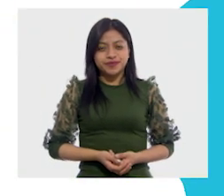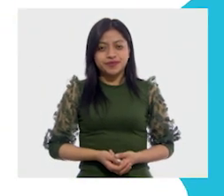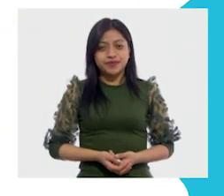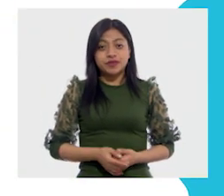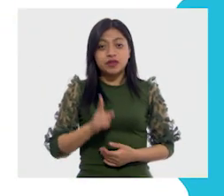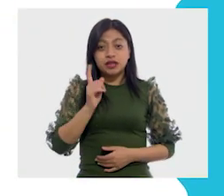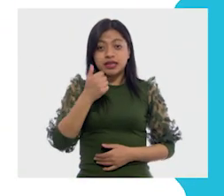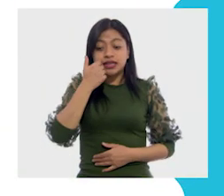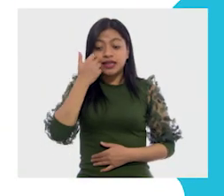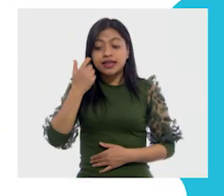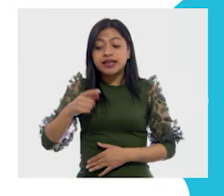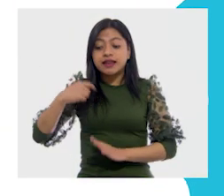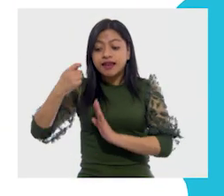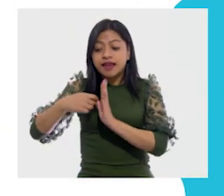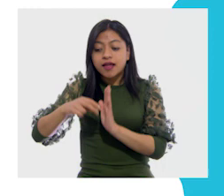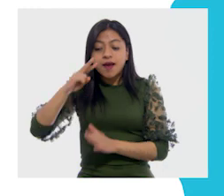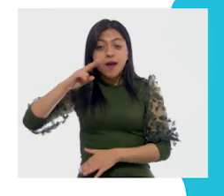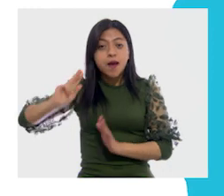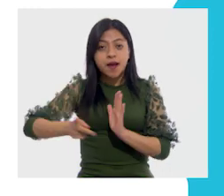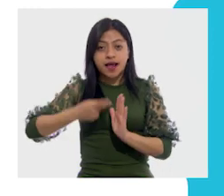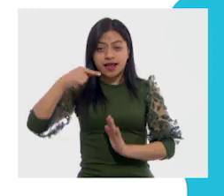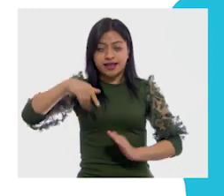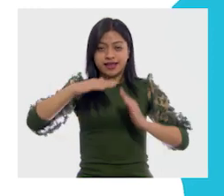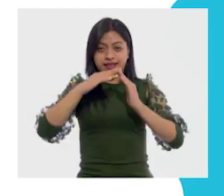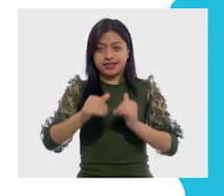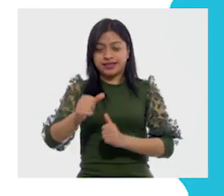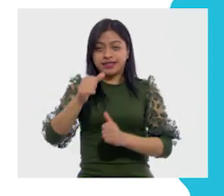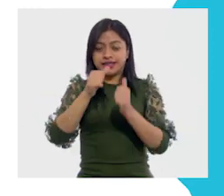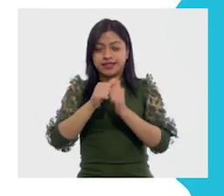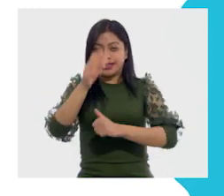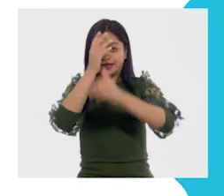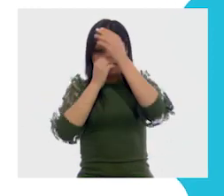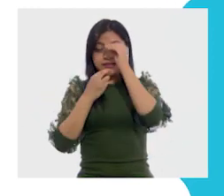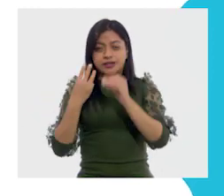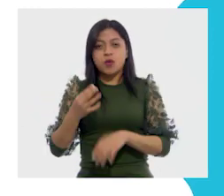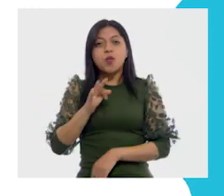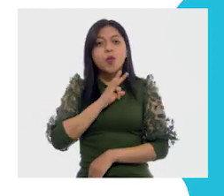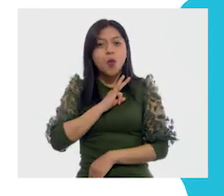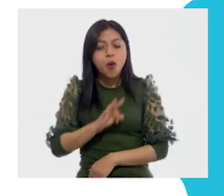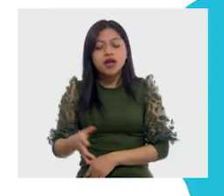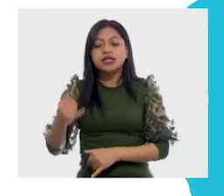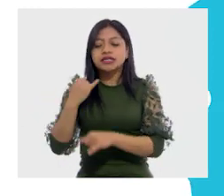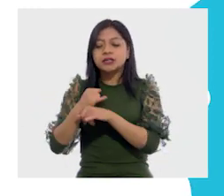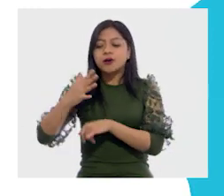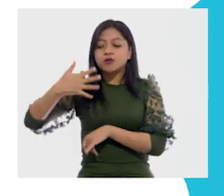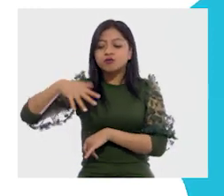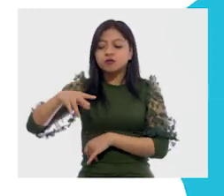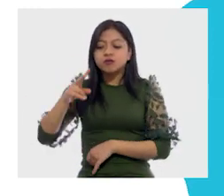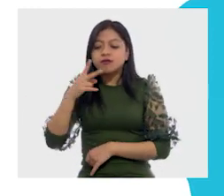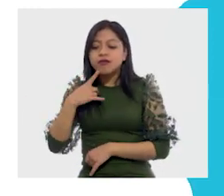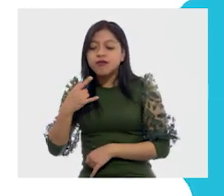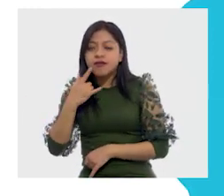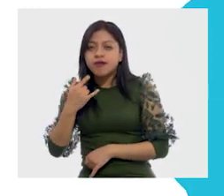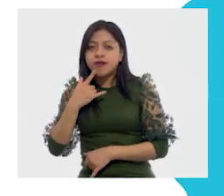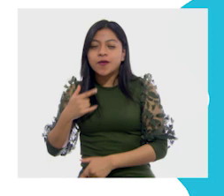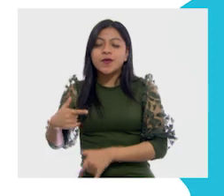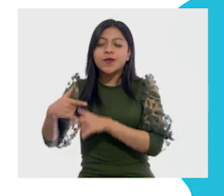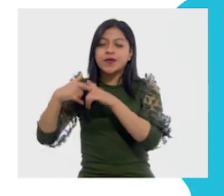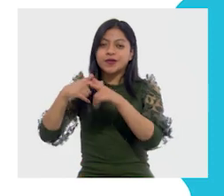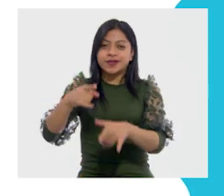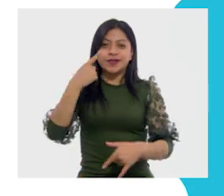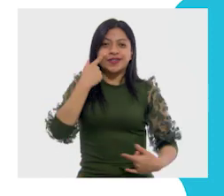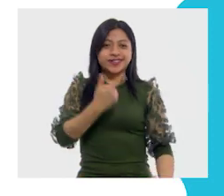Si quieres volver a ver los programas de Aprende en Casa 3, los puedes encontrar en la siguiente liga. Aprende en Casa